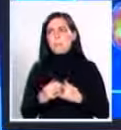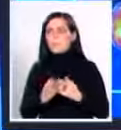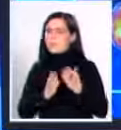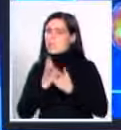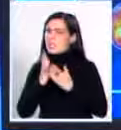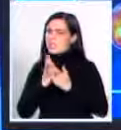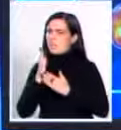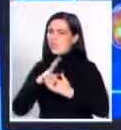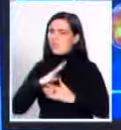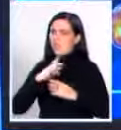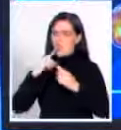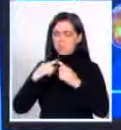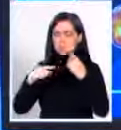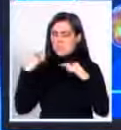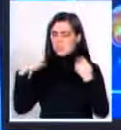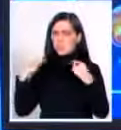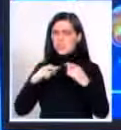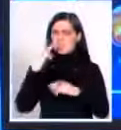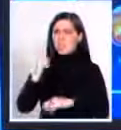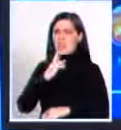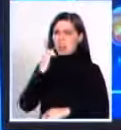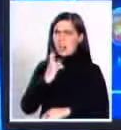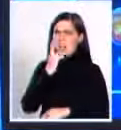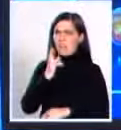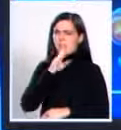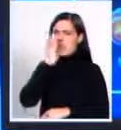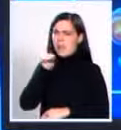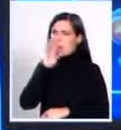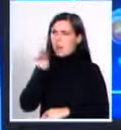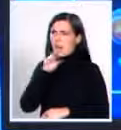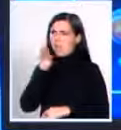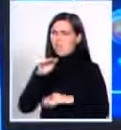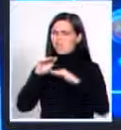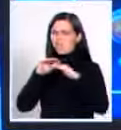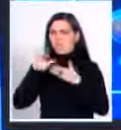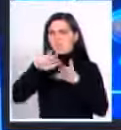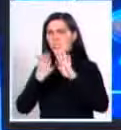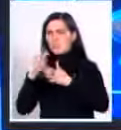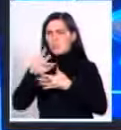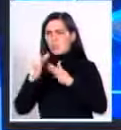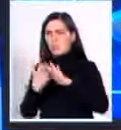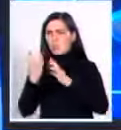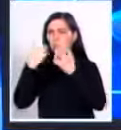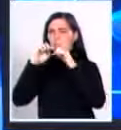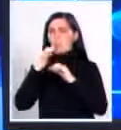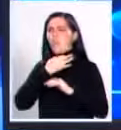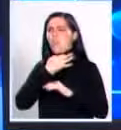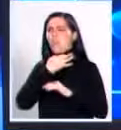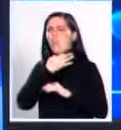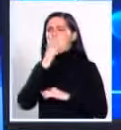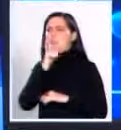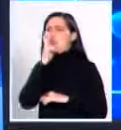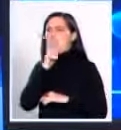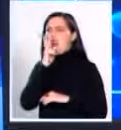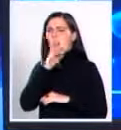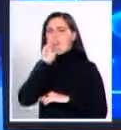Siempre hubo cosas raras. Aprendí a hablar más o menos a la edad normal, pero pronunciaba todo mal. ¿Pronunciaba